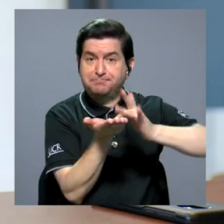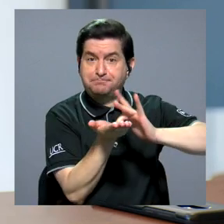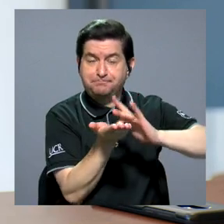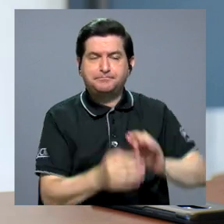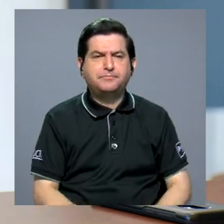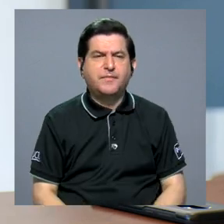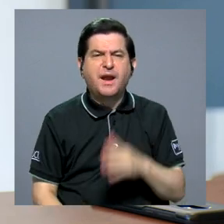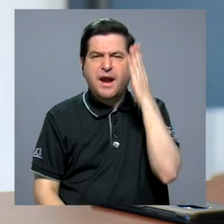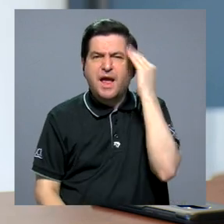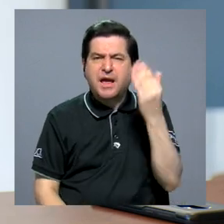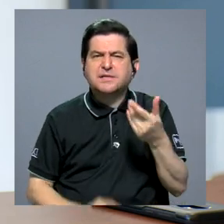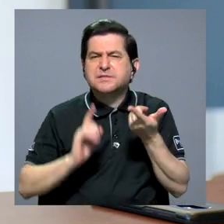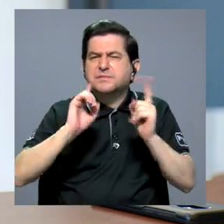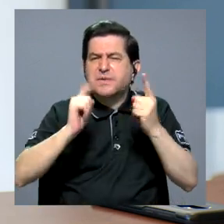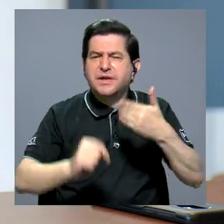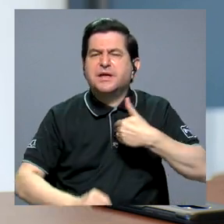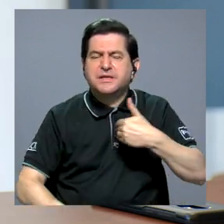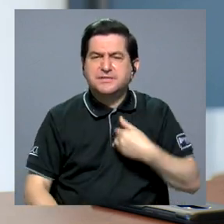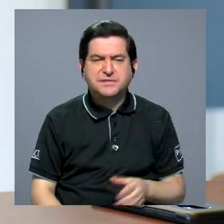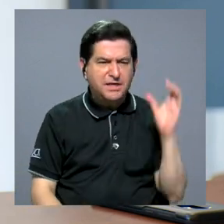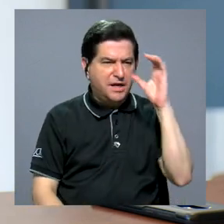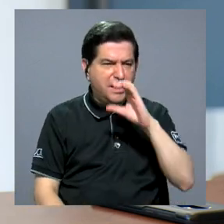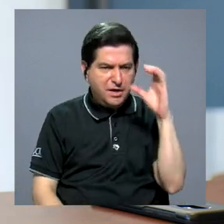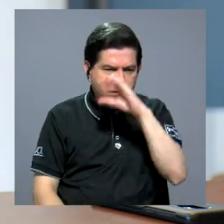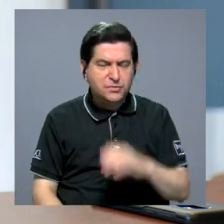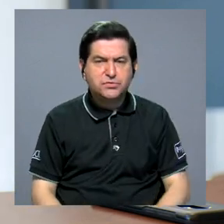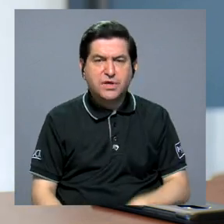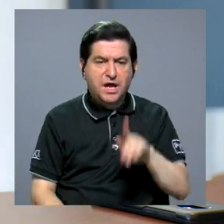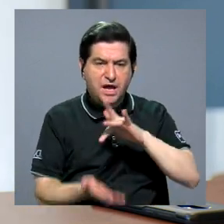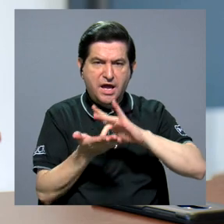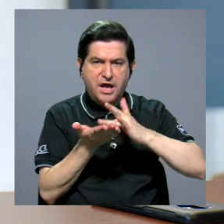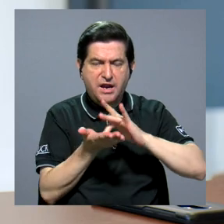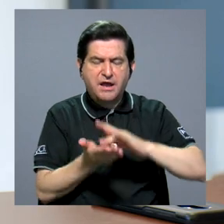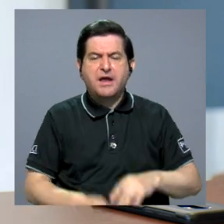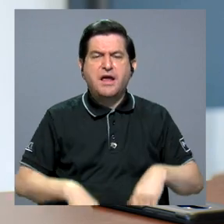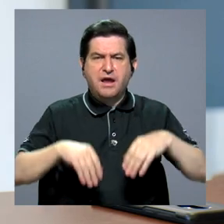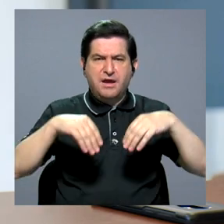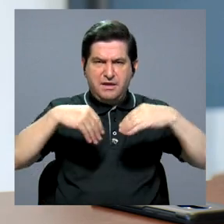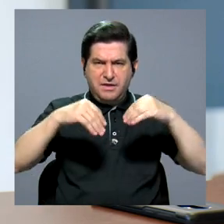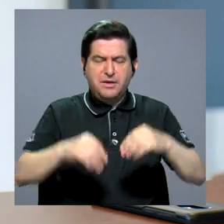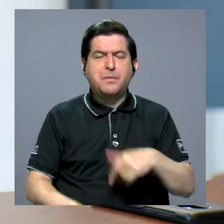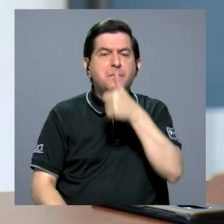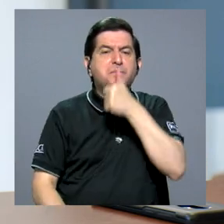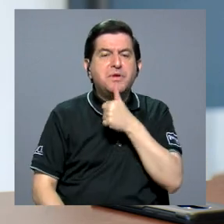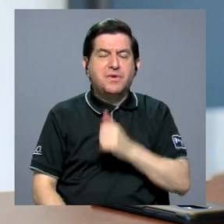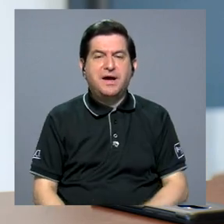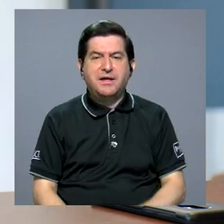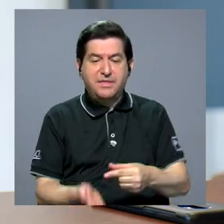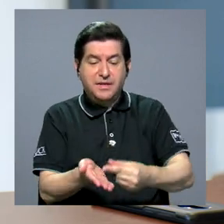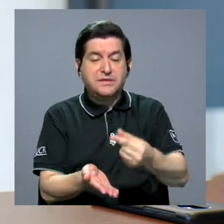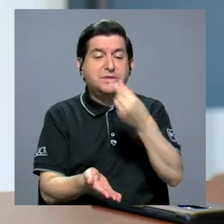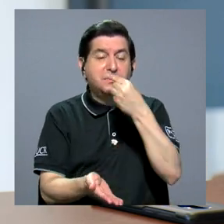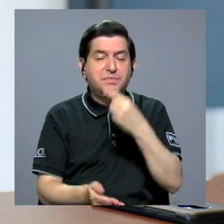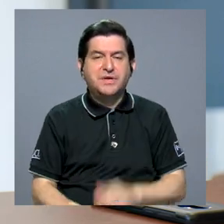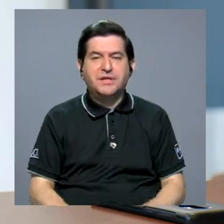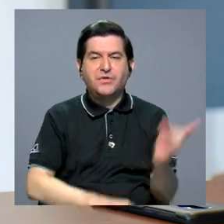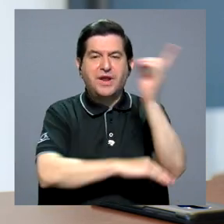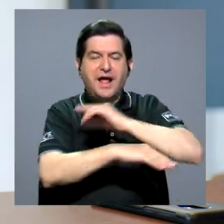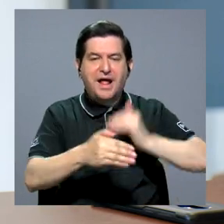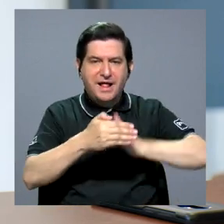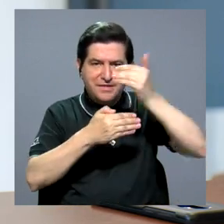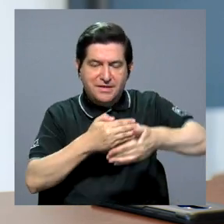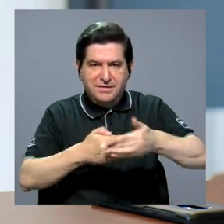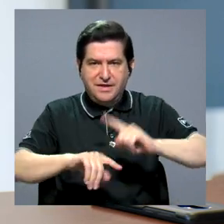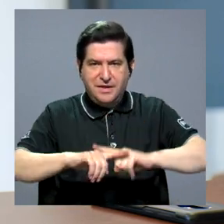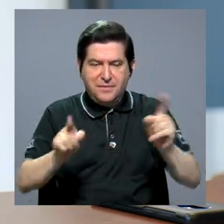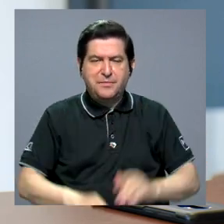medicamento, cuál es la experiencia que tienen en la búsqueda en las farmacias privadas del país de la píldora, que se conoce como el